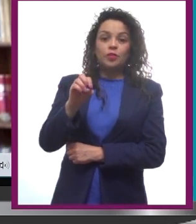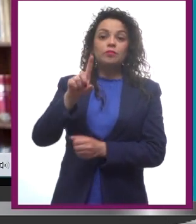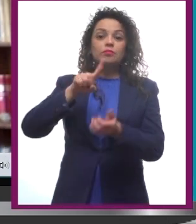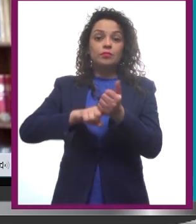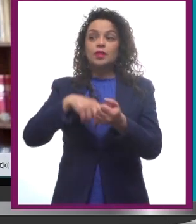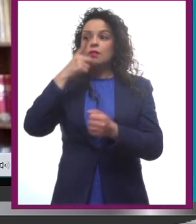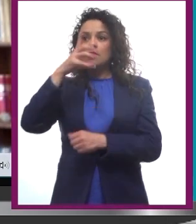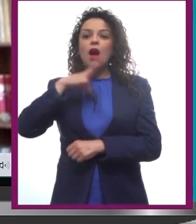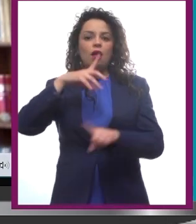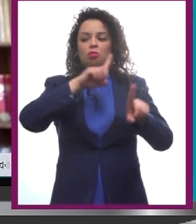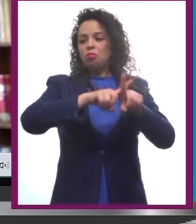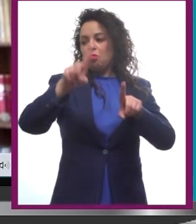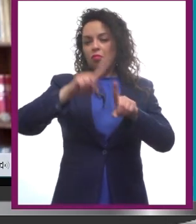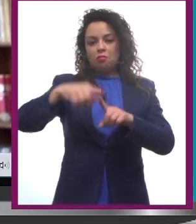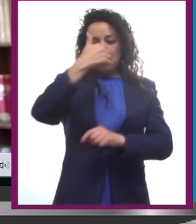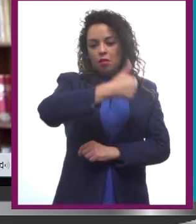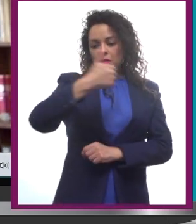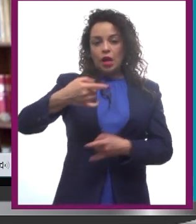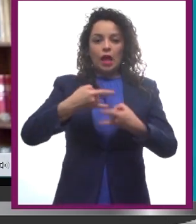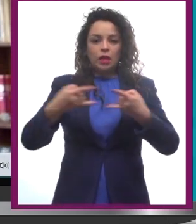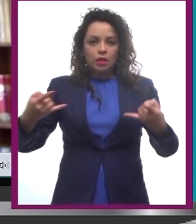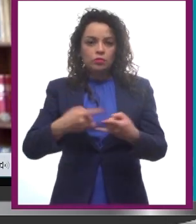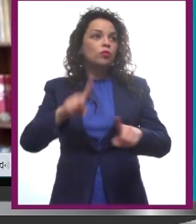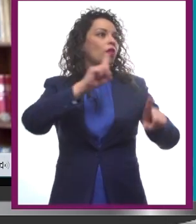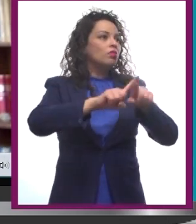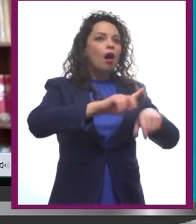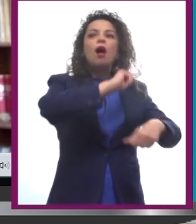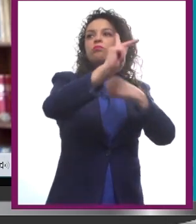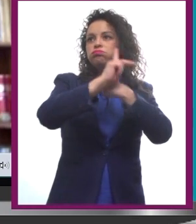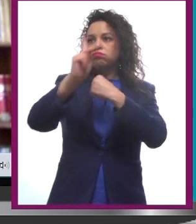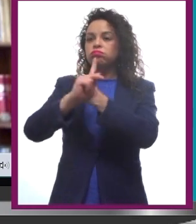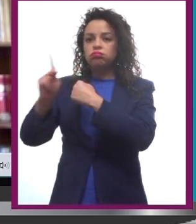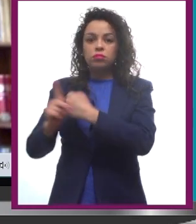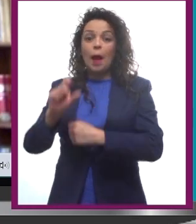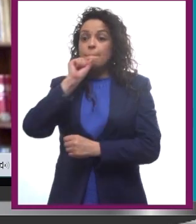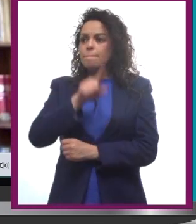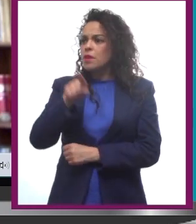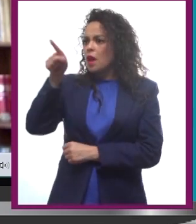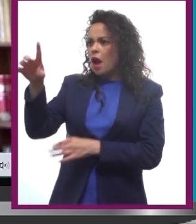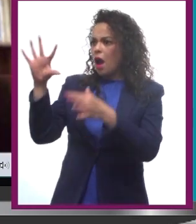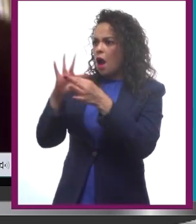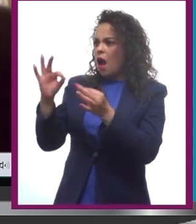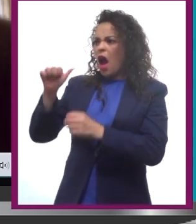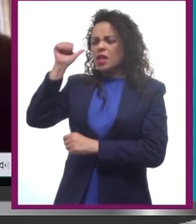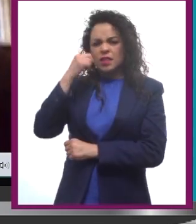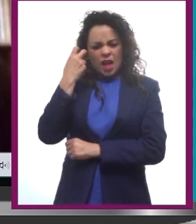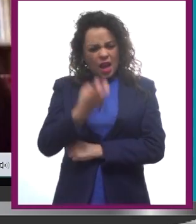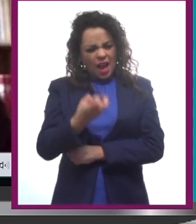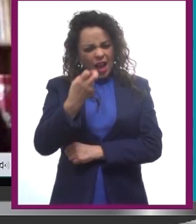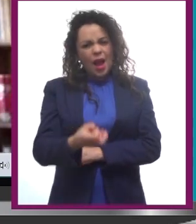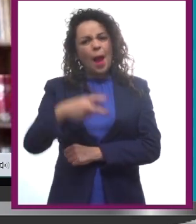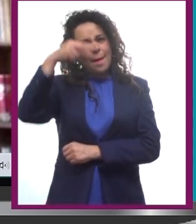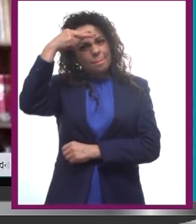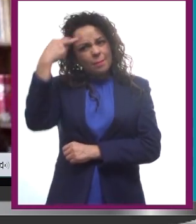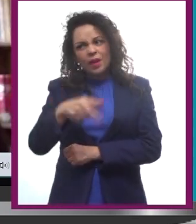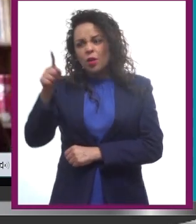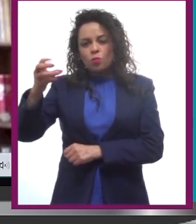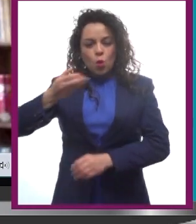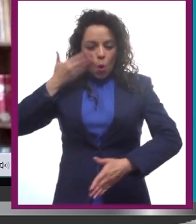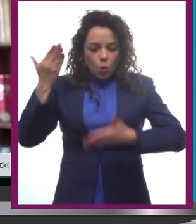las diferentes historias en diferentes países. Incluso Campbell hablaba mucho de México, estudió muchísimo la cultura